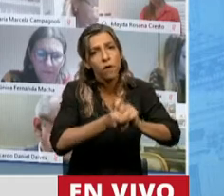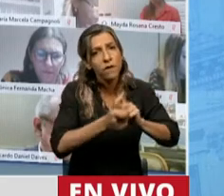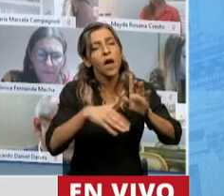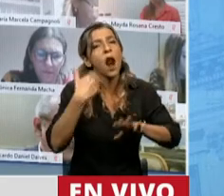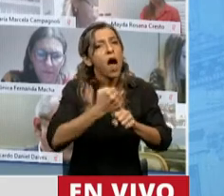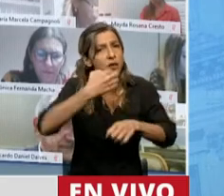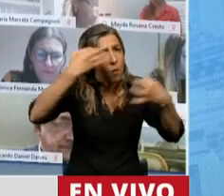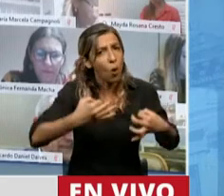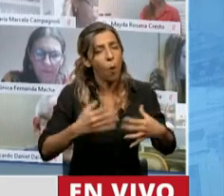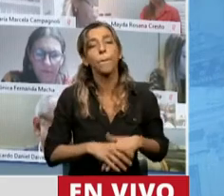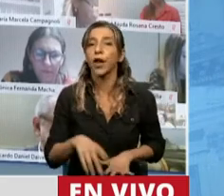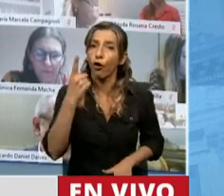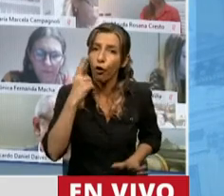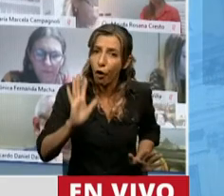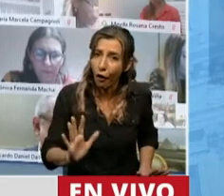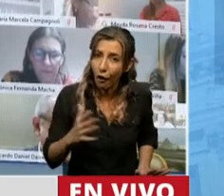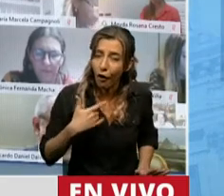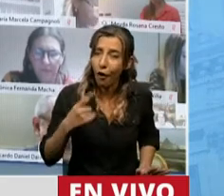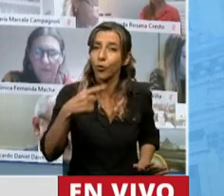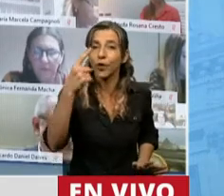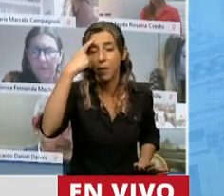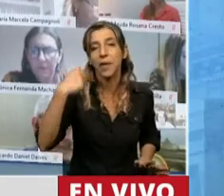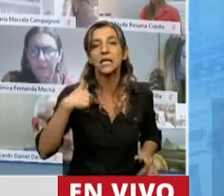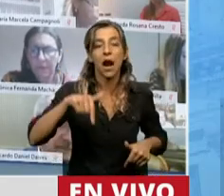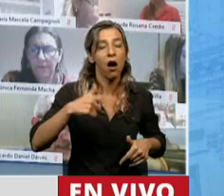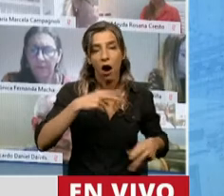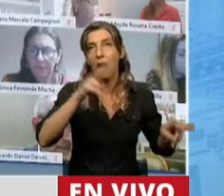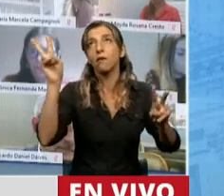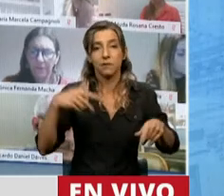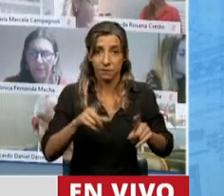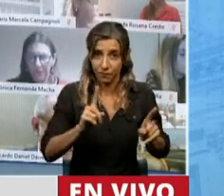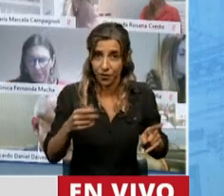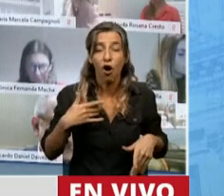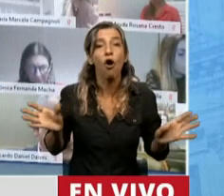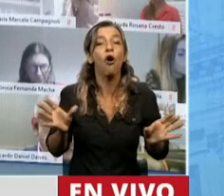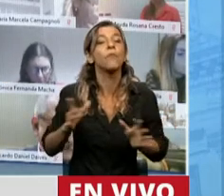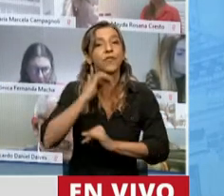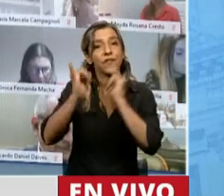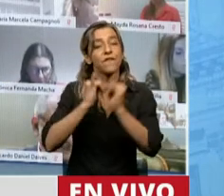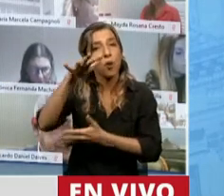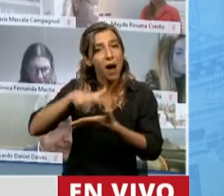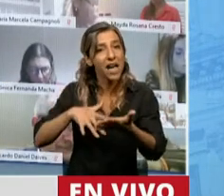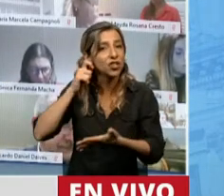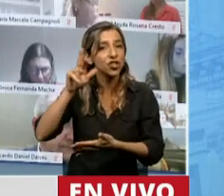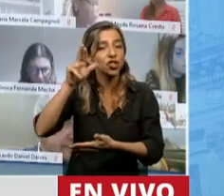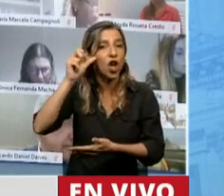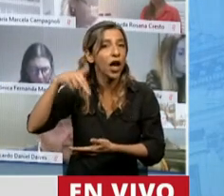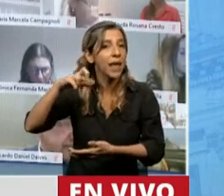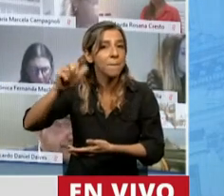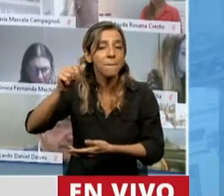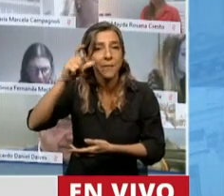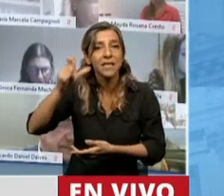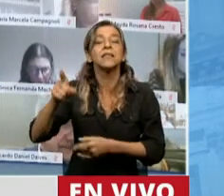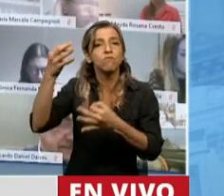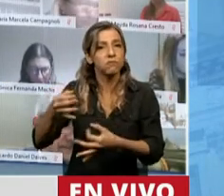Pero que no nos distraigan, señor Presidente. Según el informe anual de Greenpeace, en el primer semestre de este año 2020 se